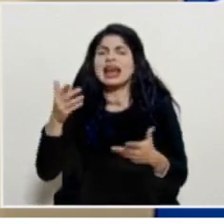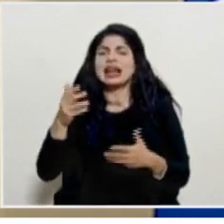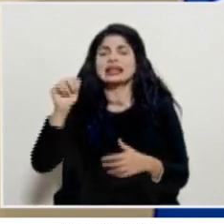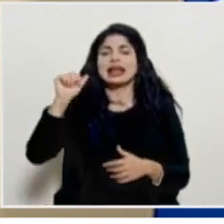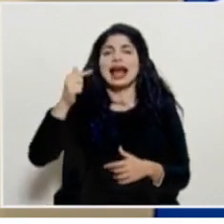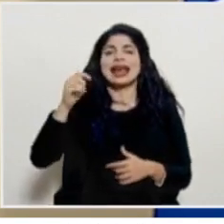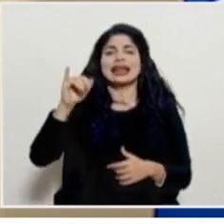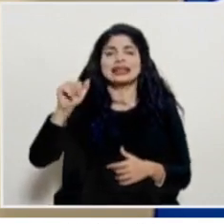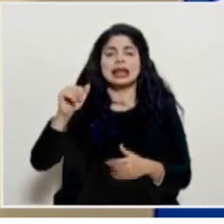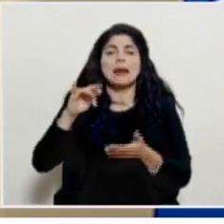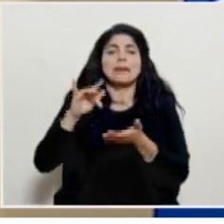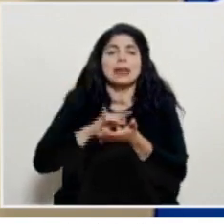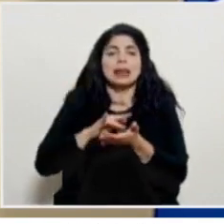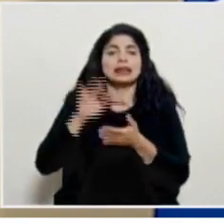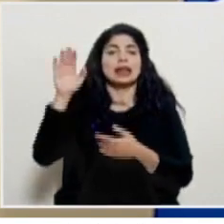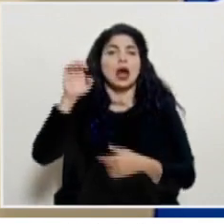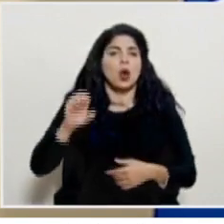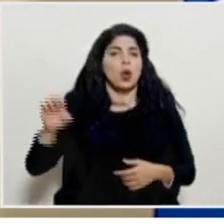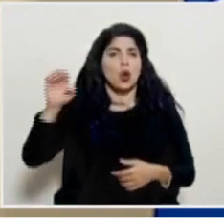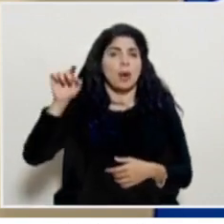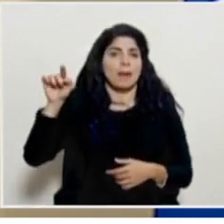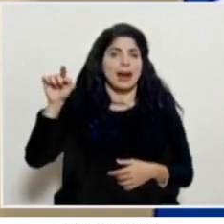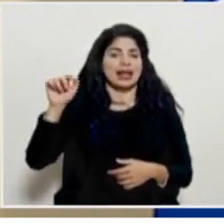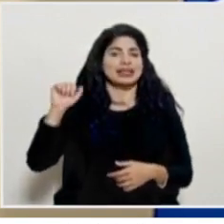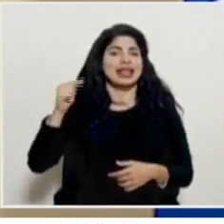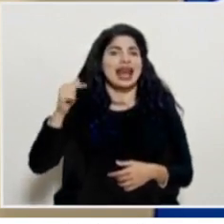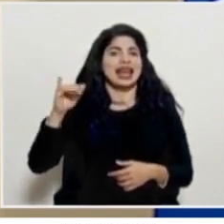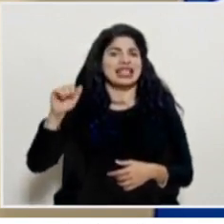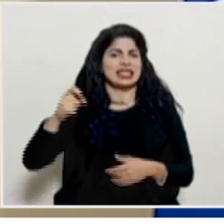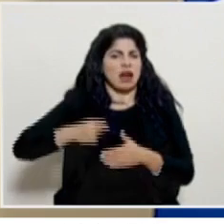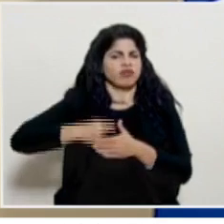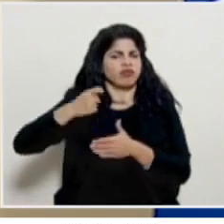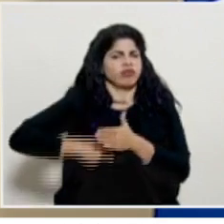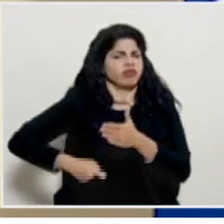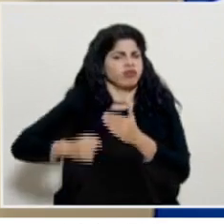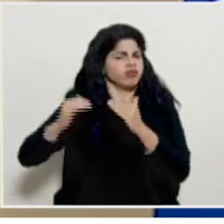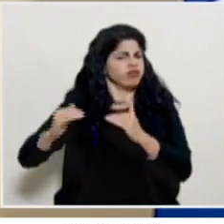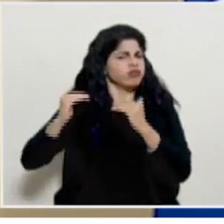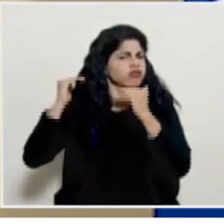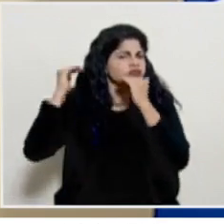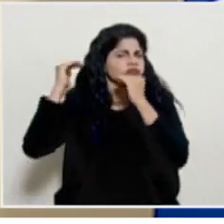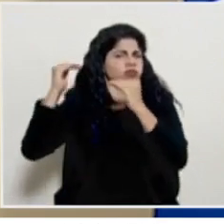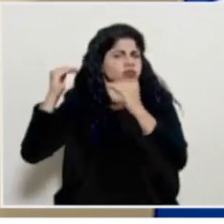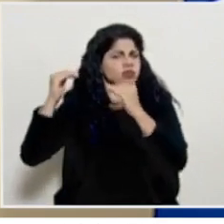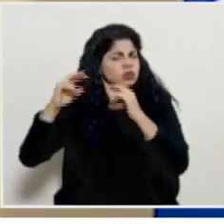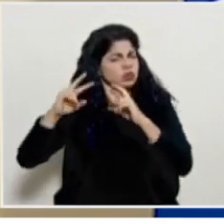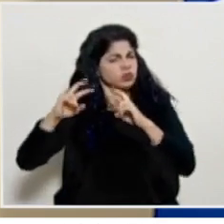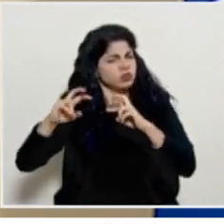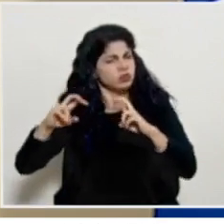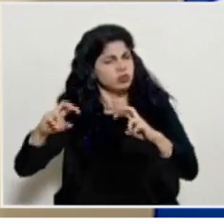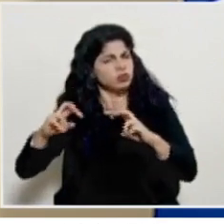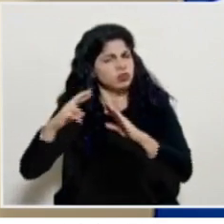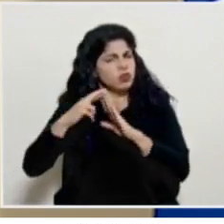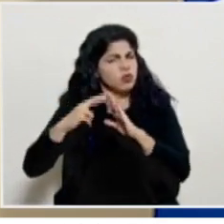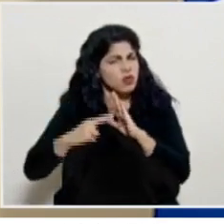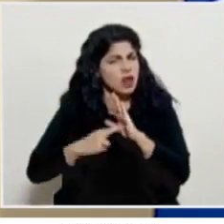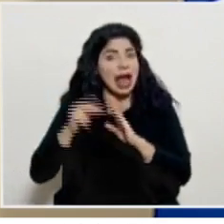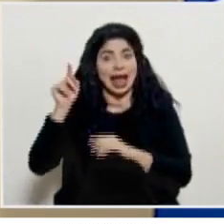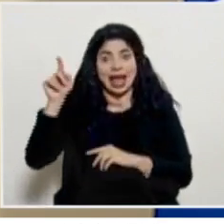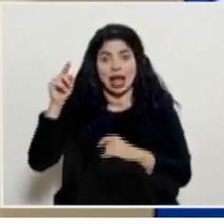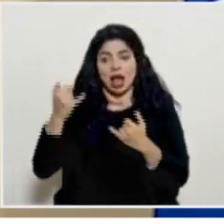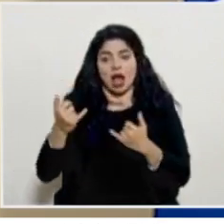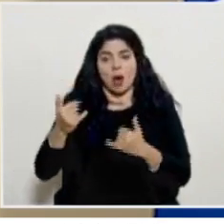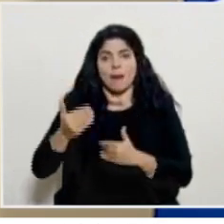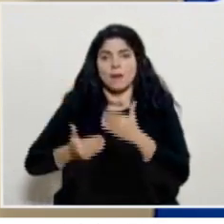Medicamentos de Europa, es una de las agencias estrictas de alta rigurosidad a nivel regulatorio, que está llevando también